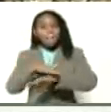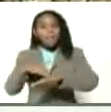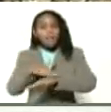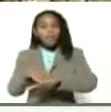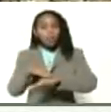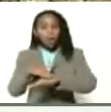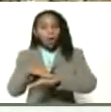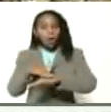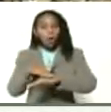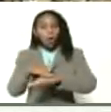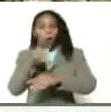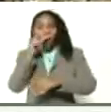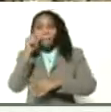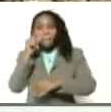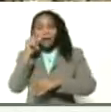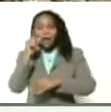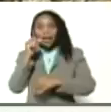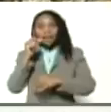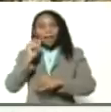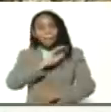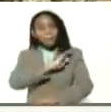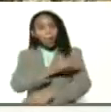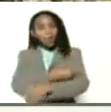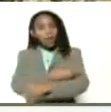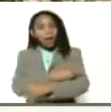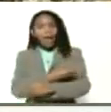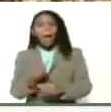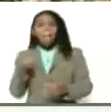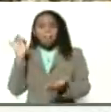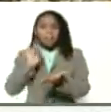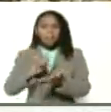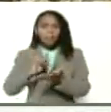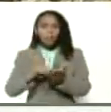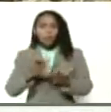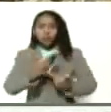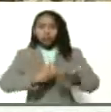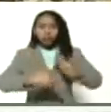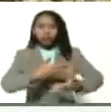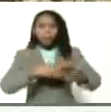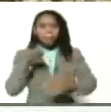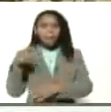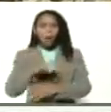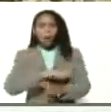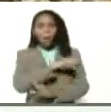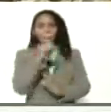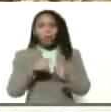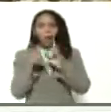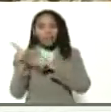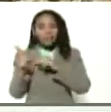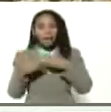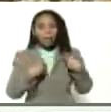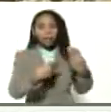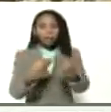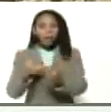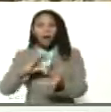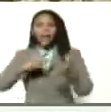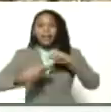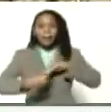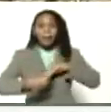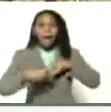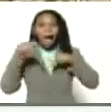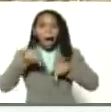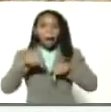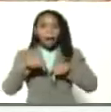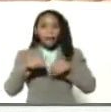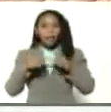Tellería de poder involucrar el pescado entero a esa distribución CLAC. Aquí están las